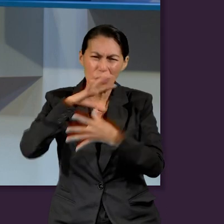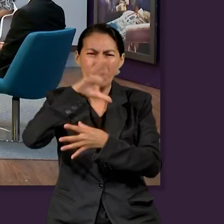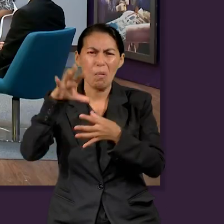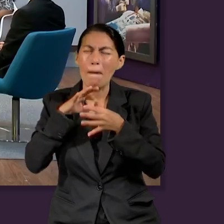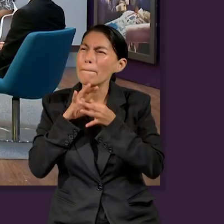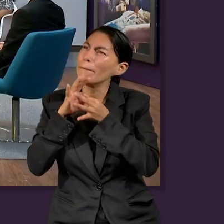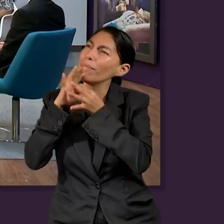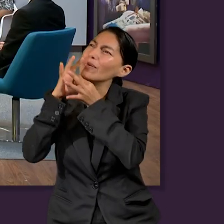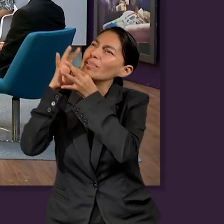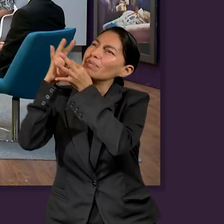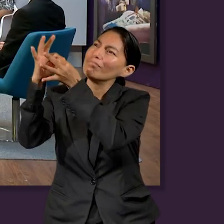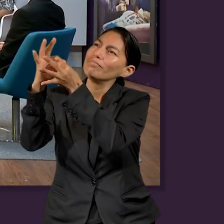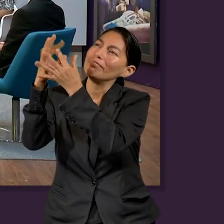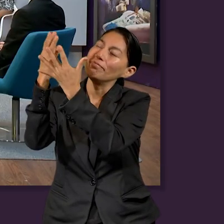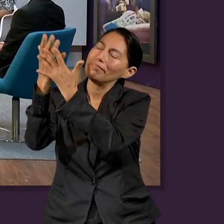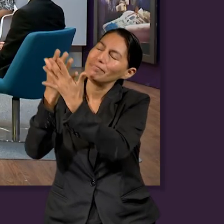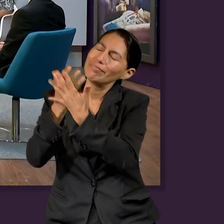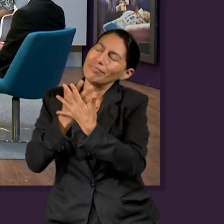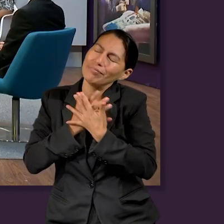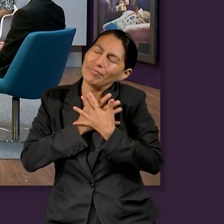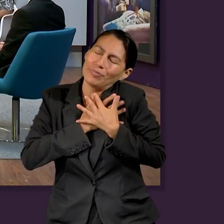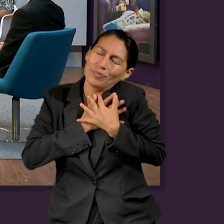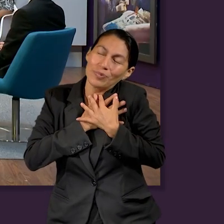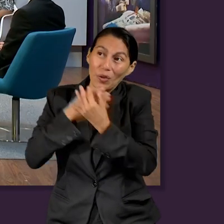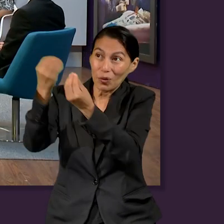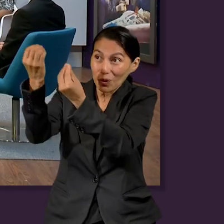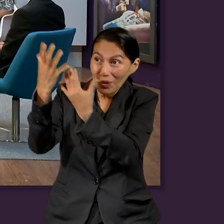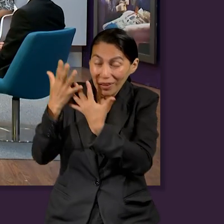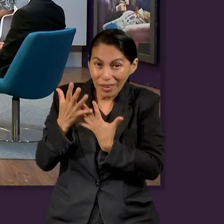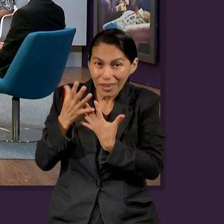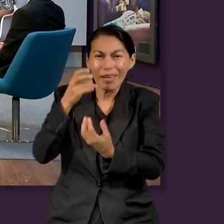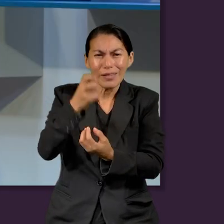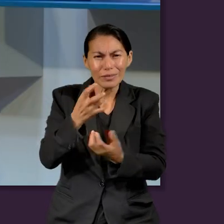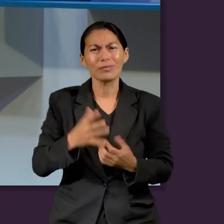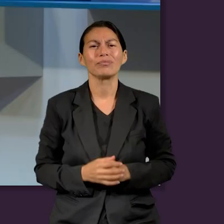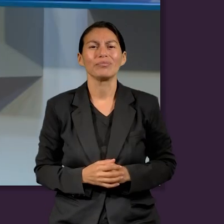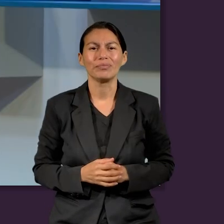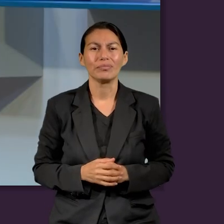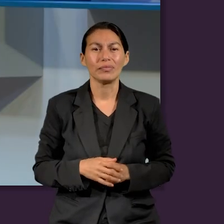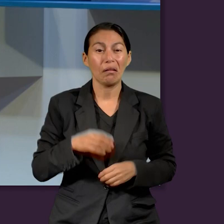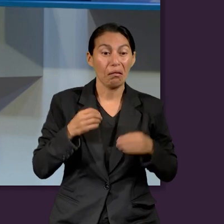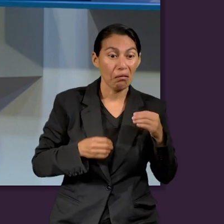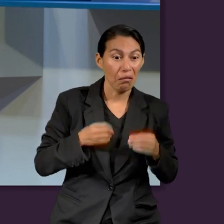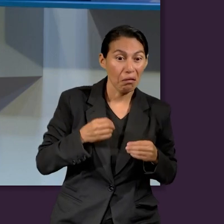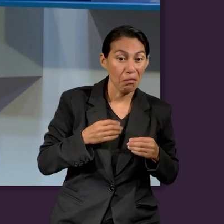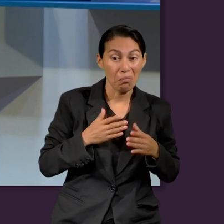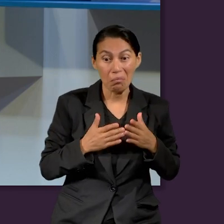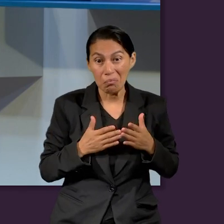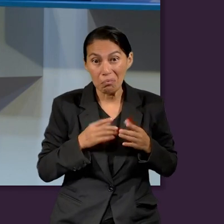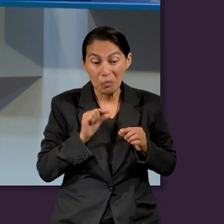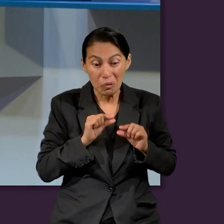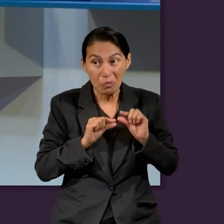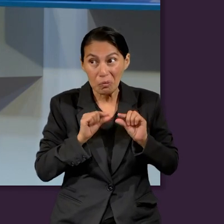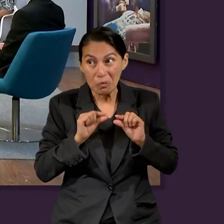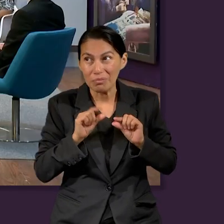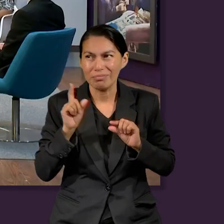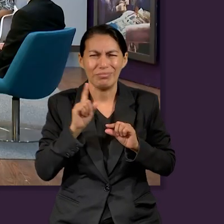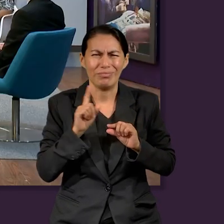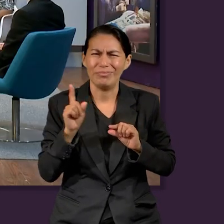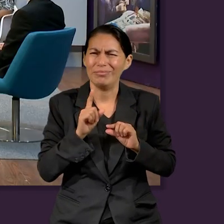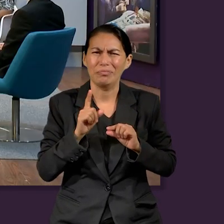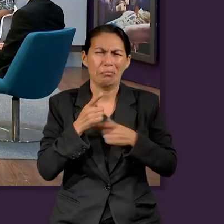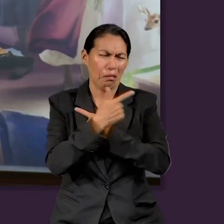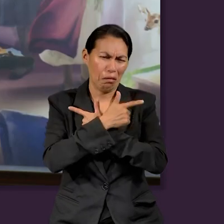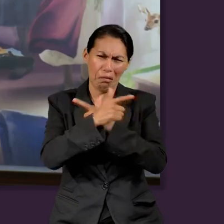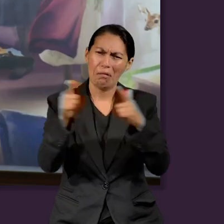todo hacia aquel que nos provee todo. No hay un compromiso a medias, ¿no es cierto? Así es, es que no